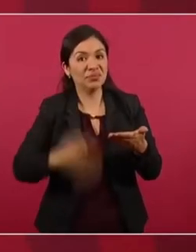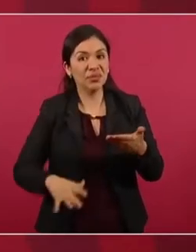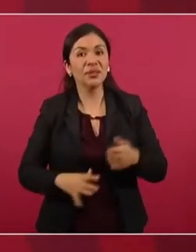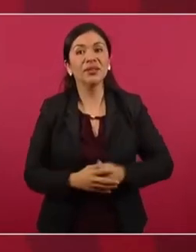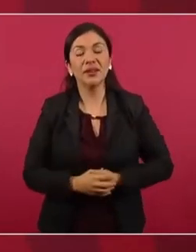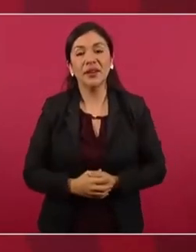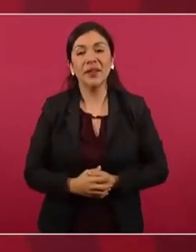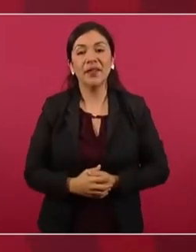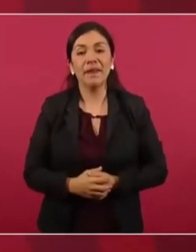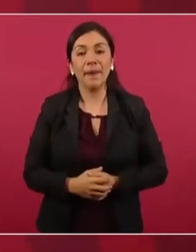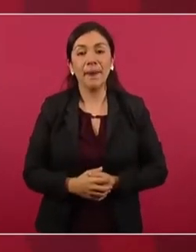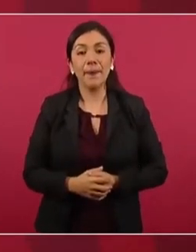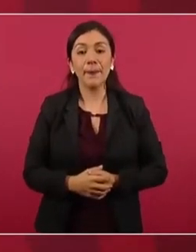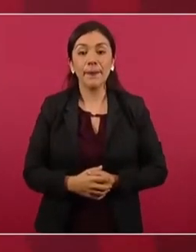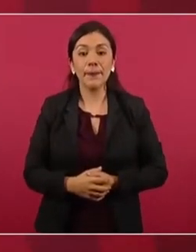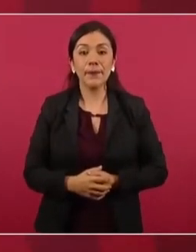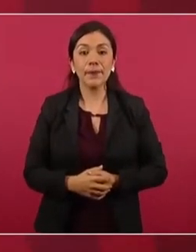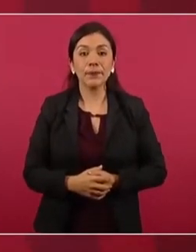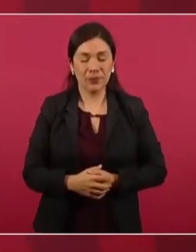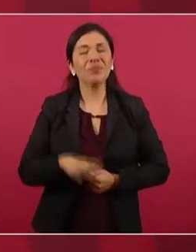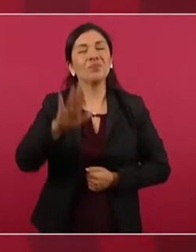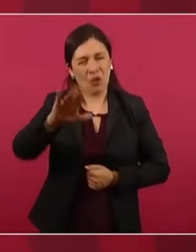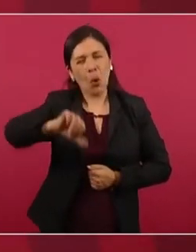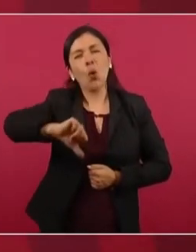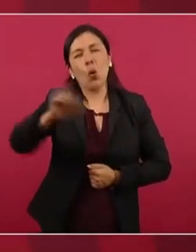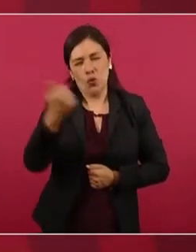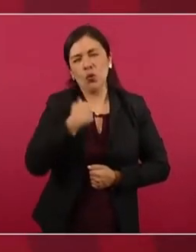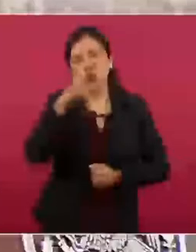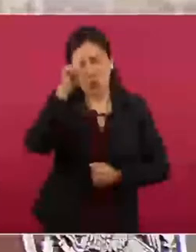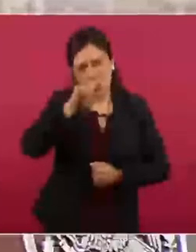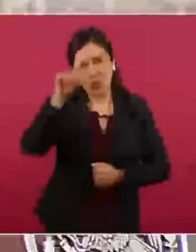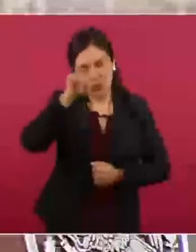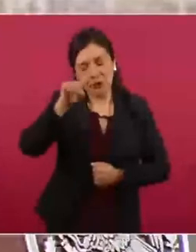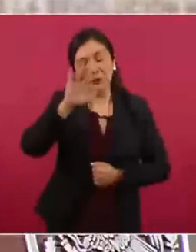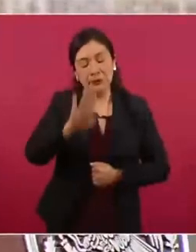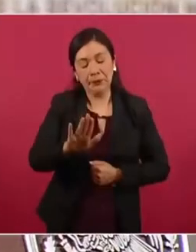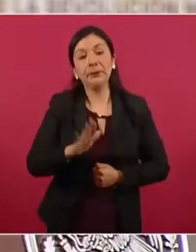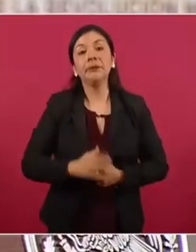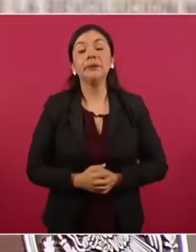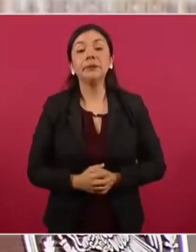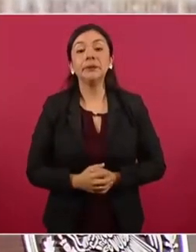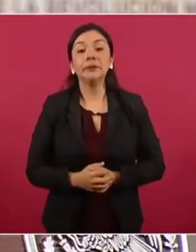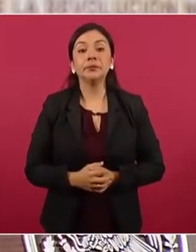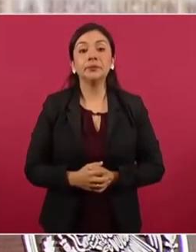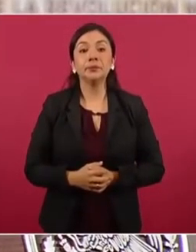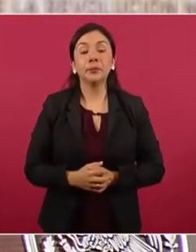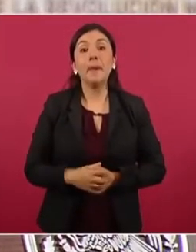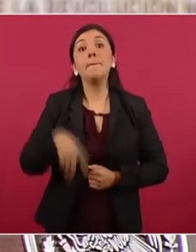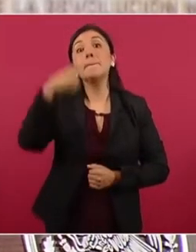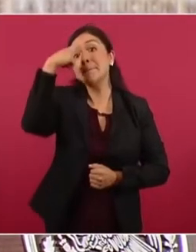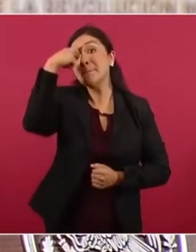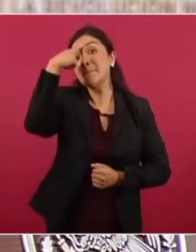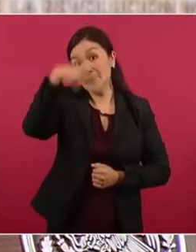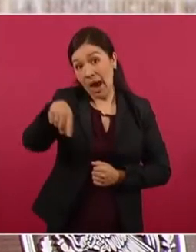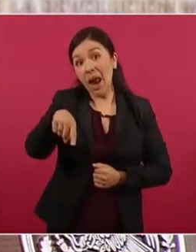Y otra recomendación, esto es para los